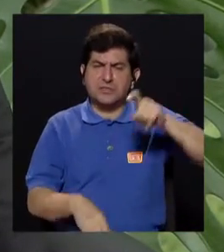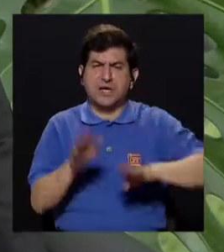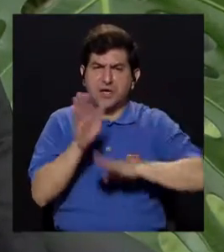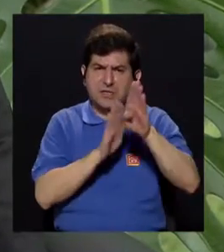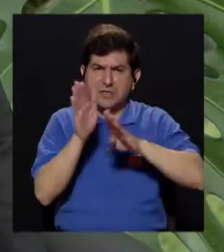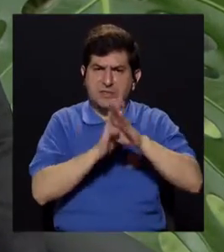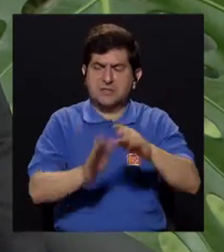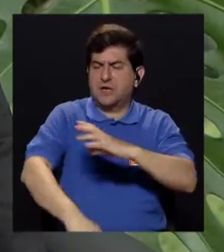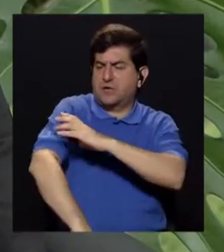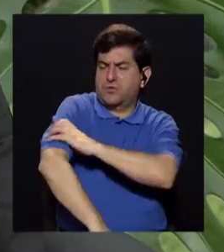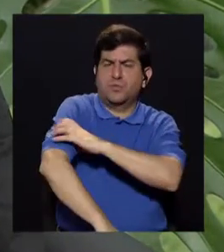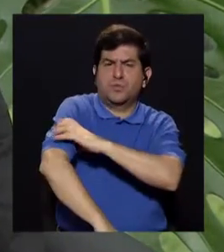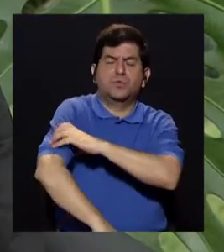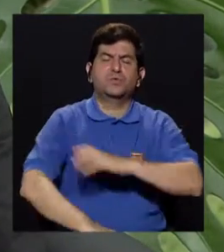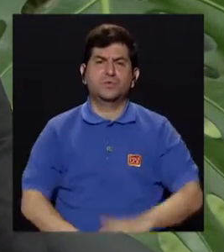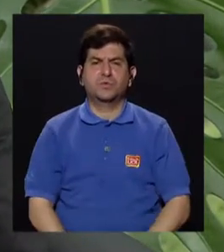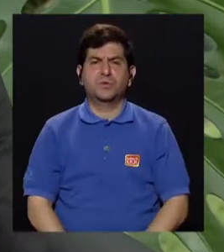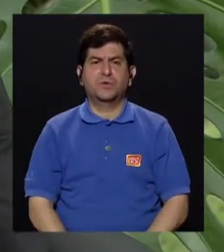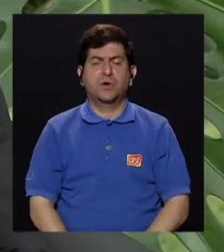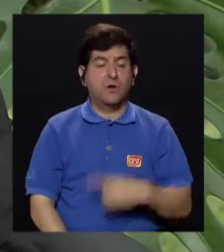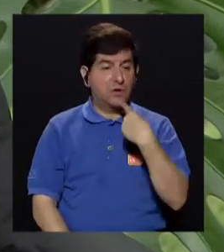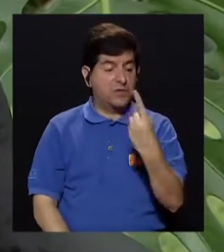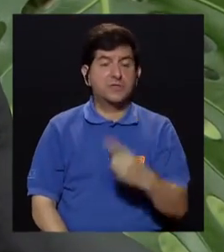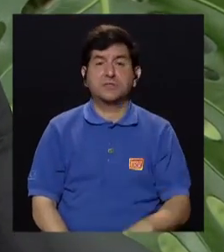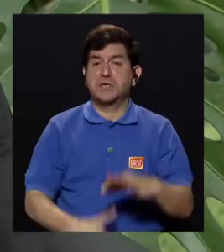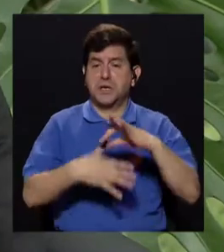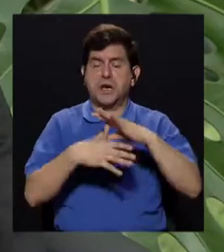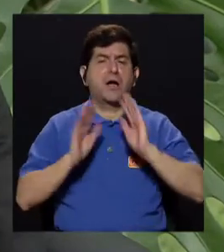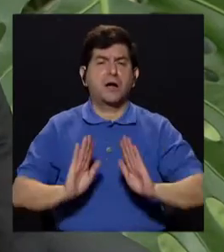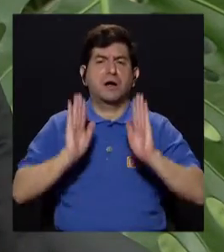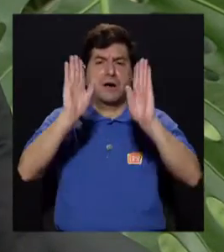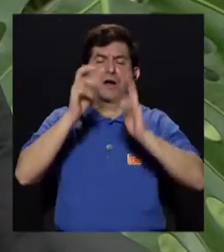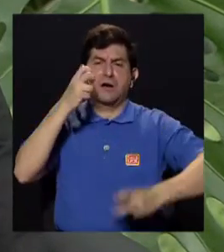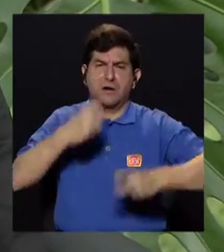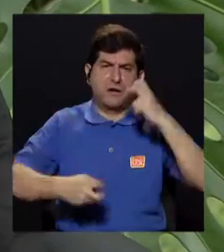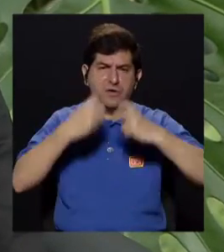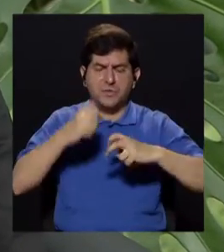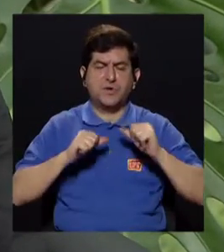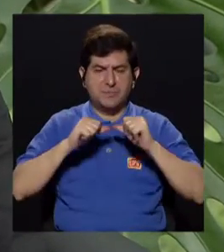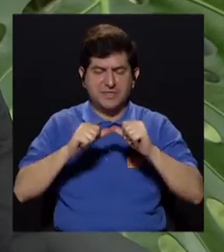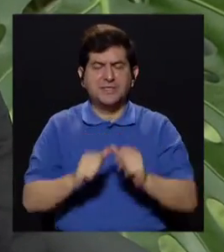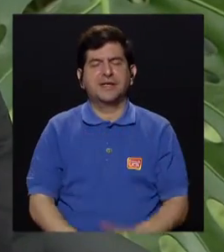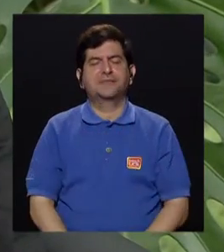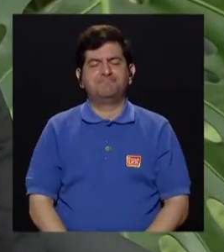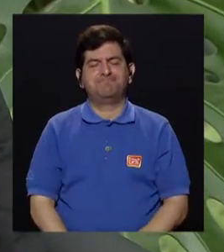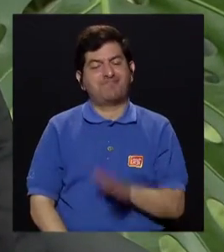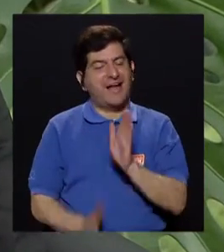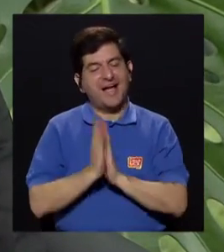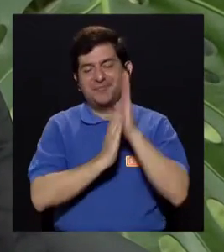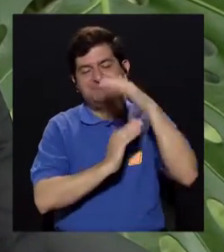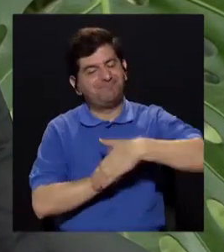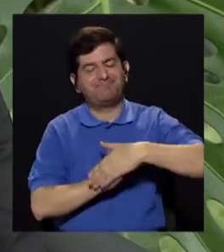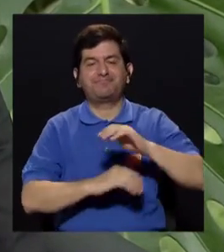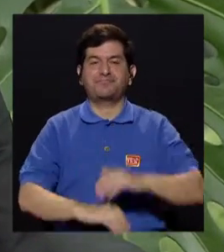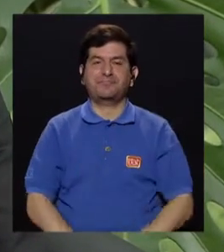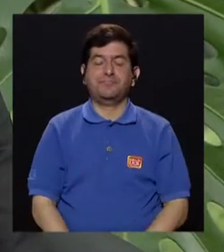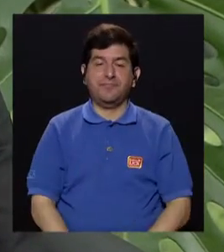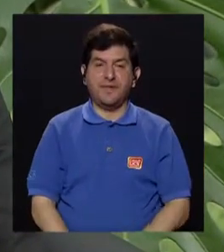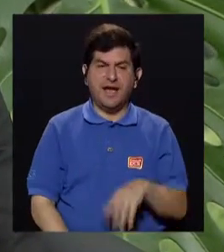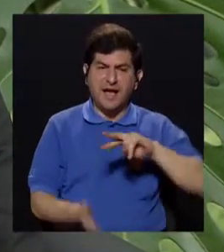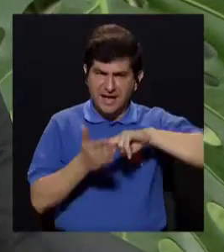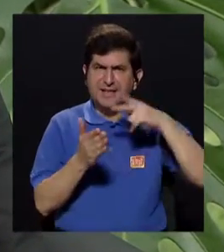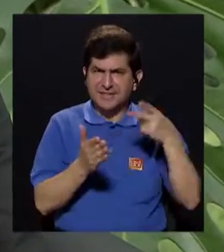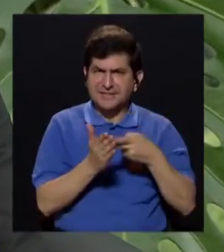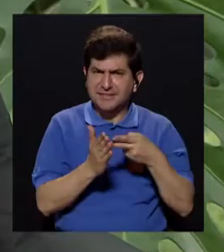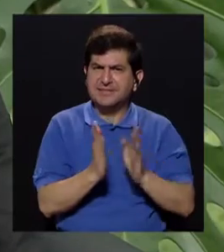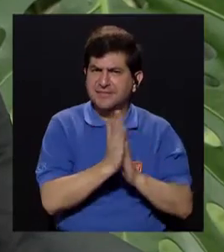fundamentales para el desarrollo del músculo. En fin, podemos decir que la carne es maravillosa. Los problemas siguen siendo los excesos. Ahora bien,